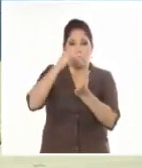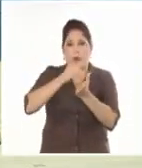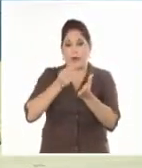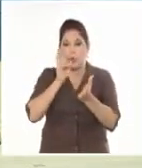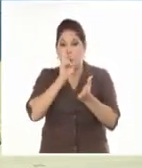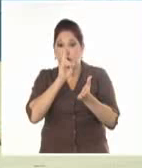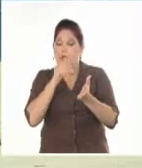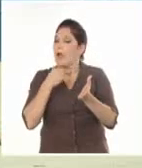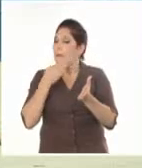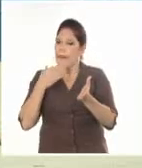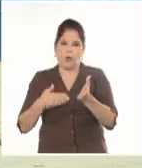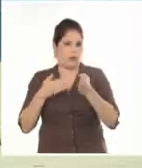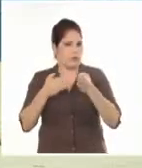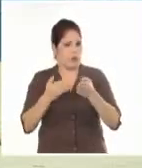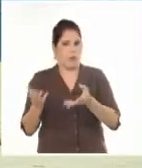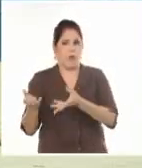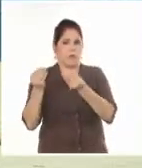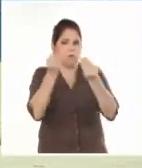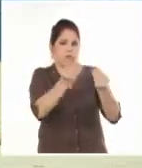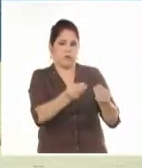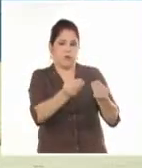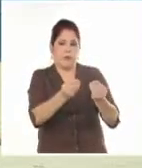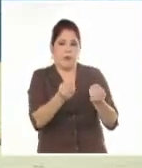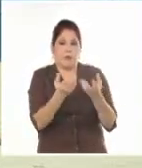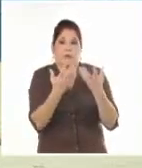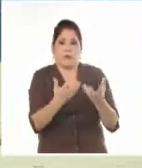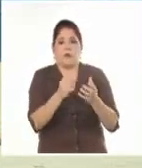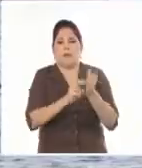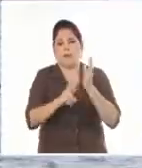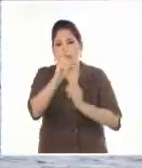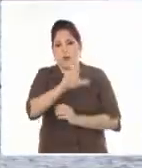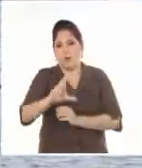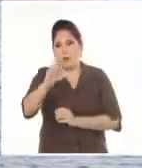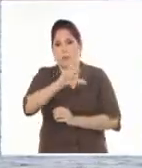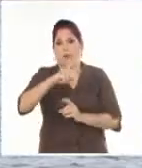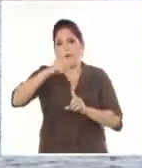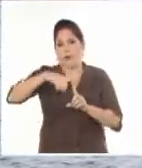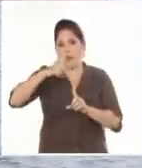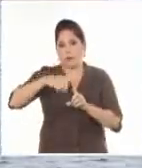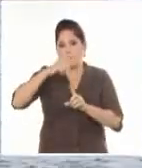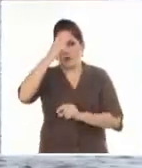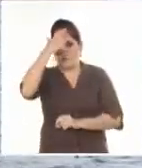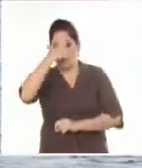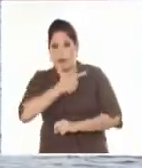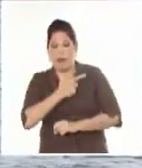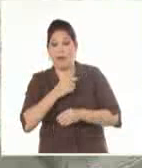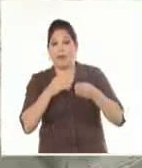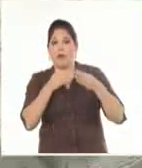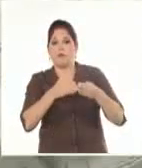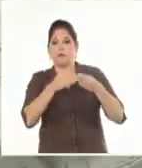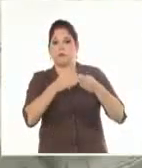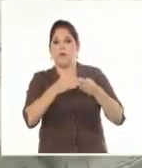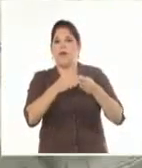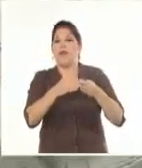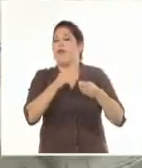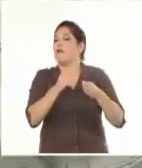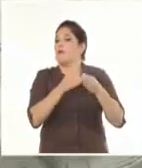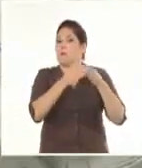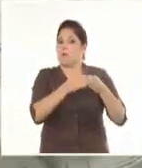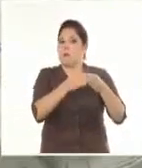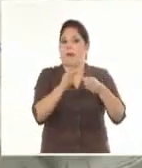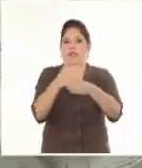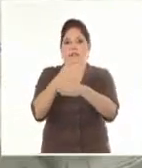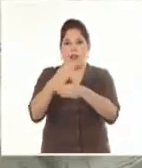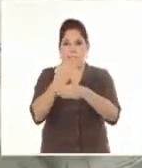ropa allá en las provincias de Camagüey, Zuna, Ciego. La operación abarca otros puertos de la nación.